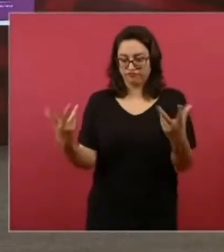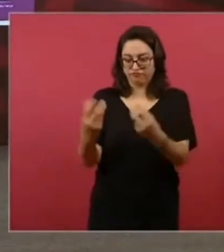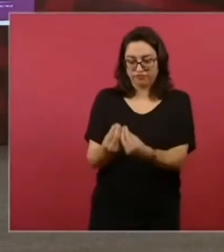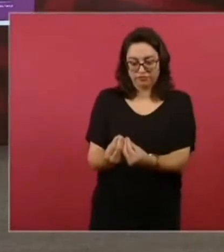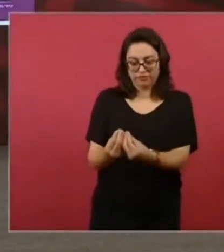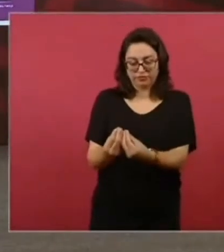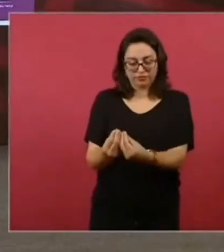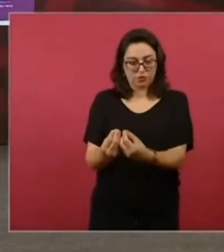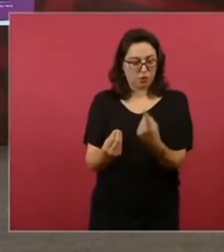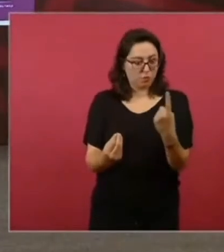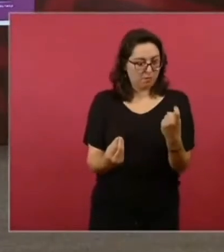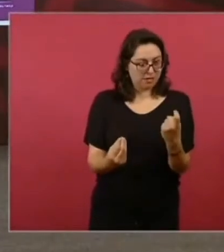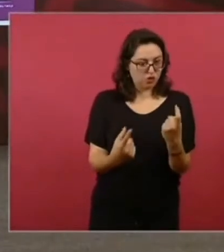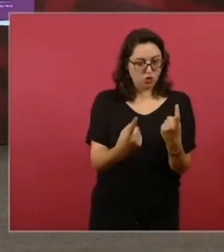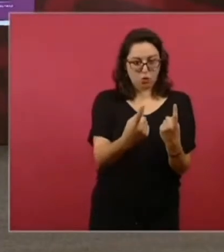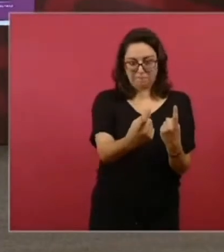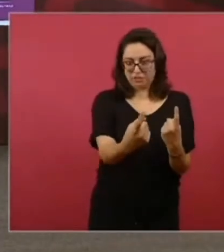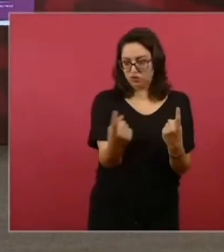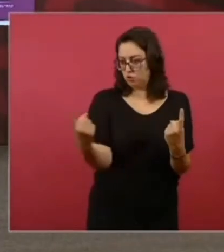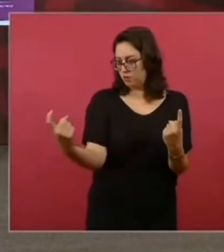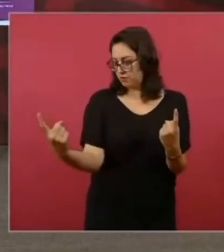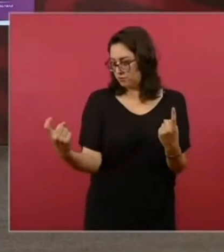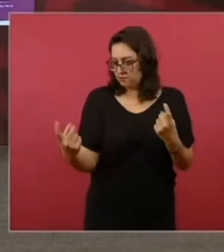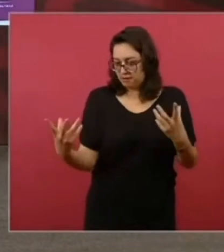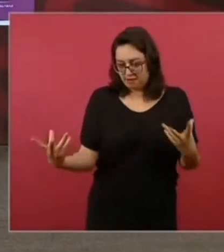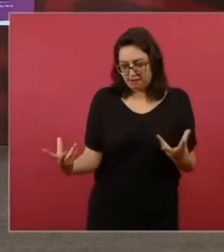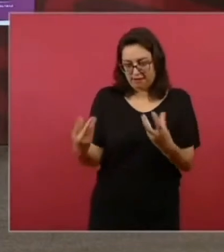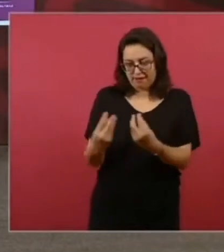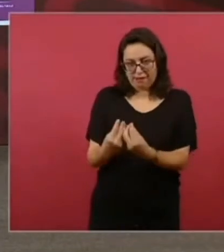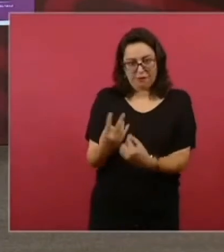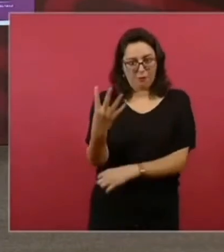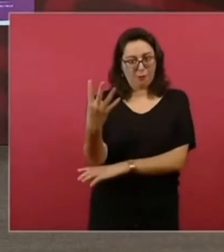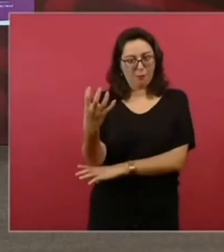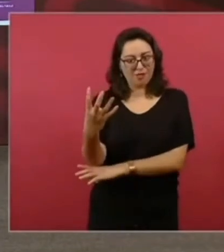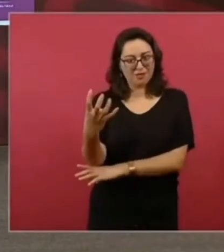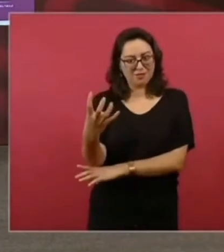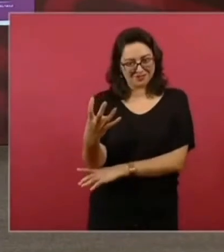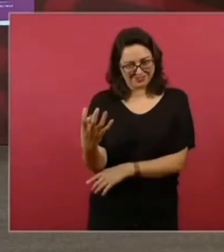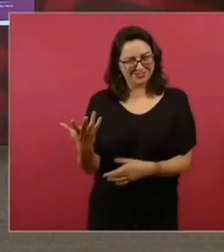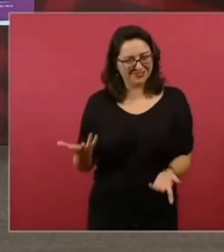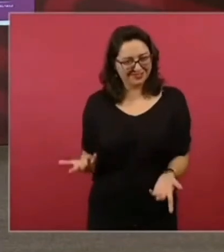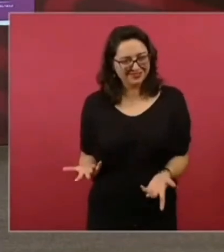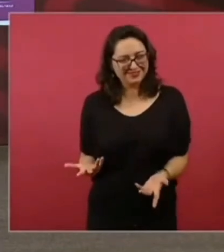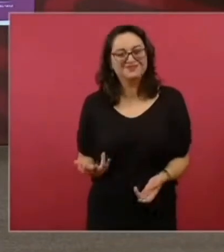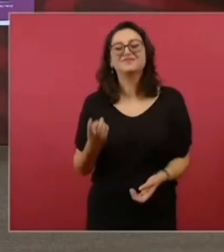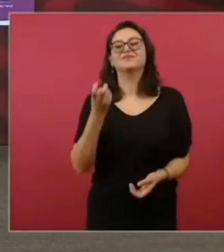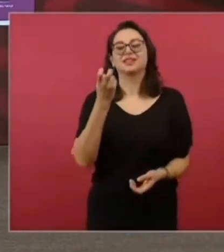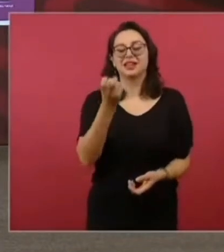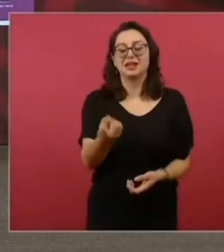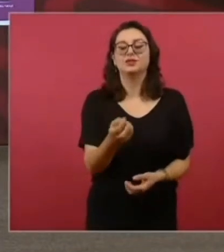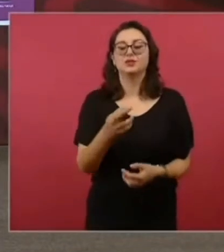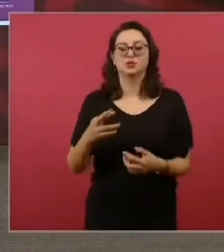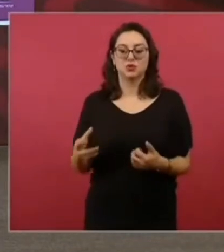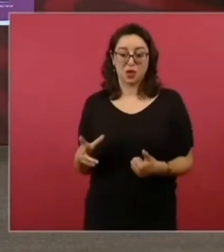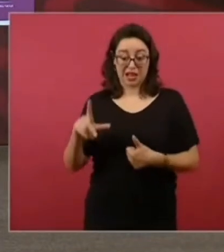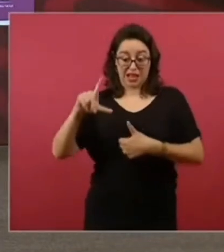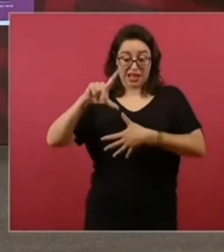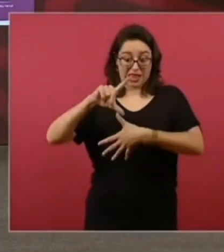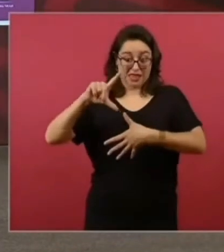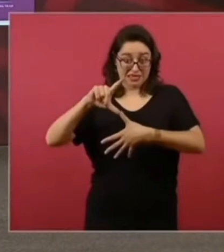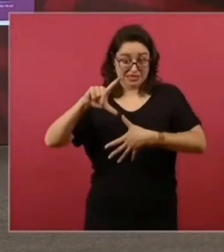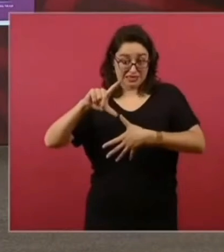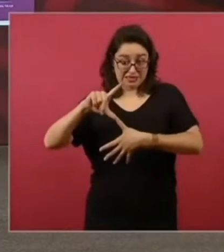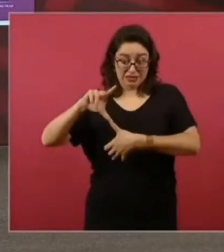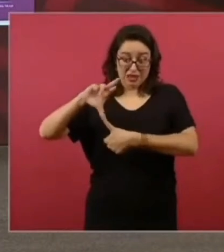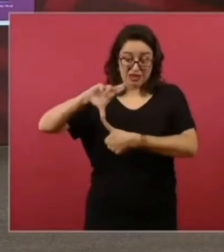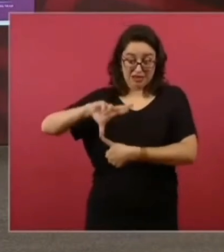pesos y entonces somos más fuertes. Porque podemos llegar de forma regional, de manera latinoamericana